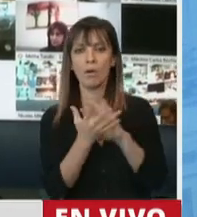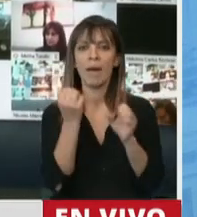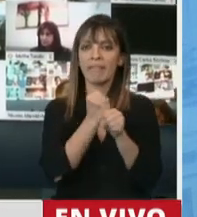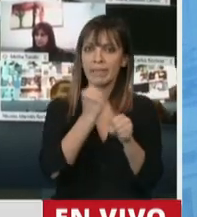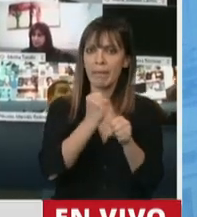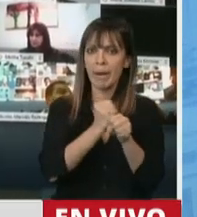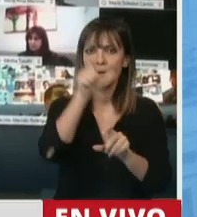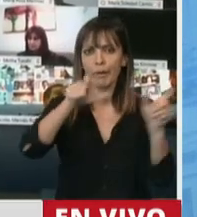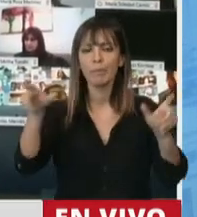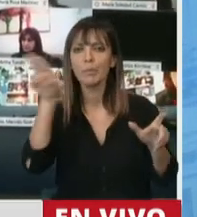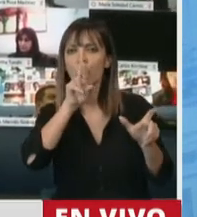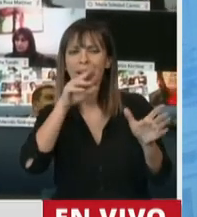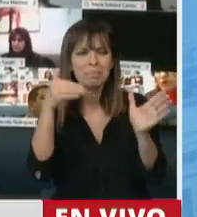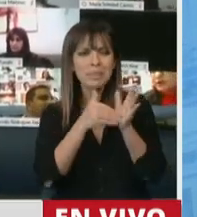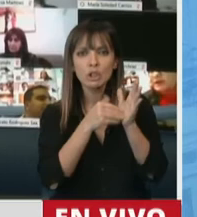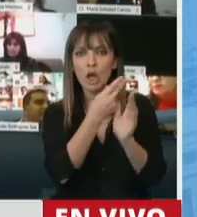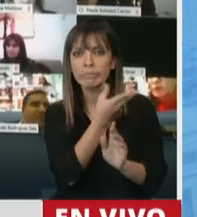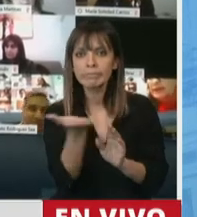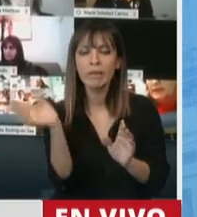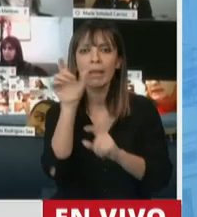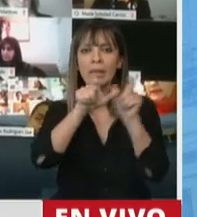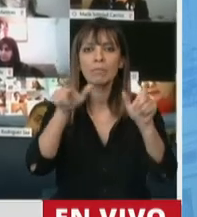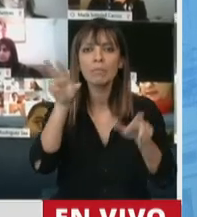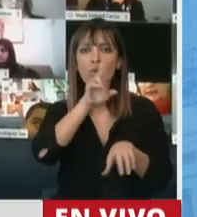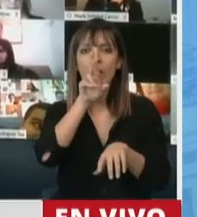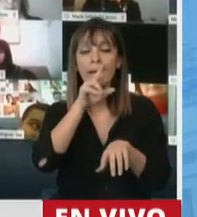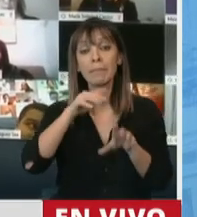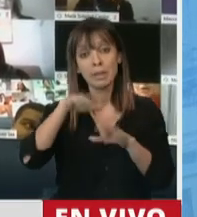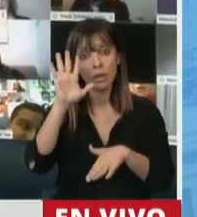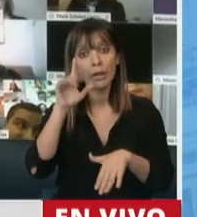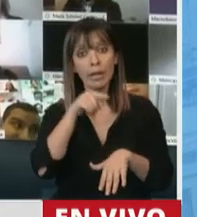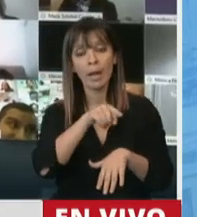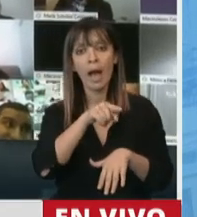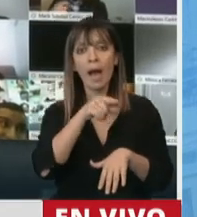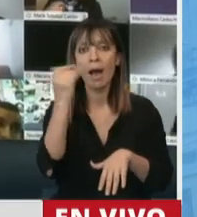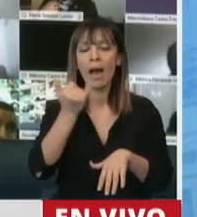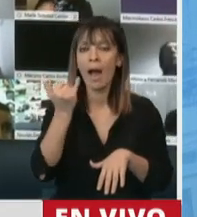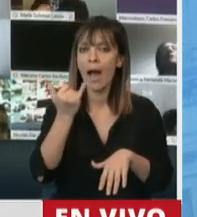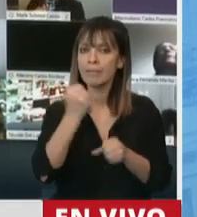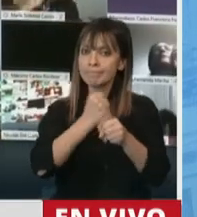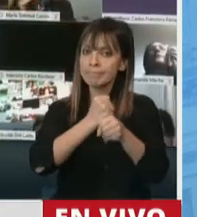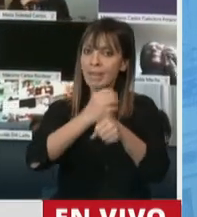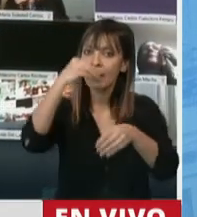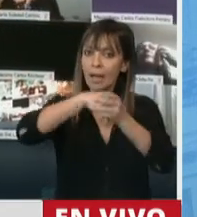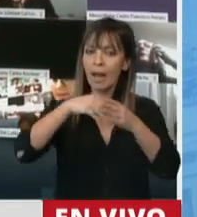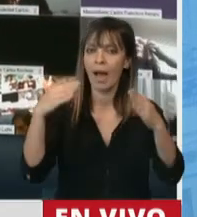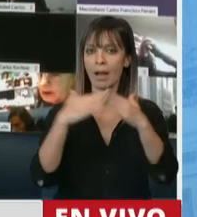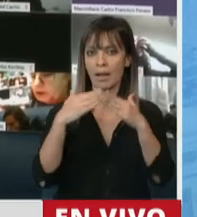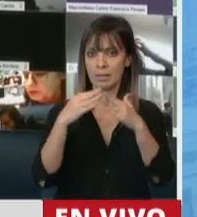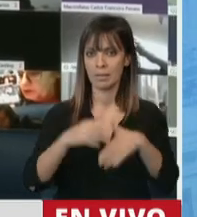millones de mujeres en la Argentina, mayoritariamente diría yo, llevan adelante en los hogares argentinos.